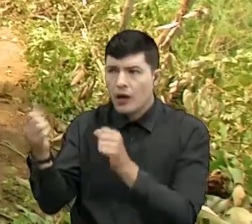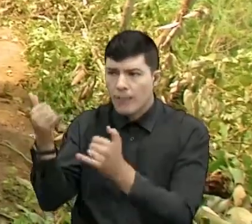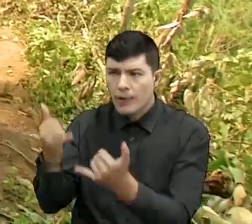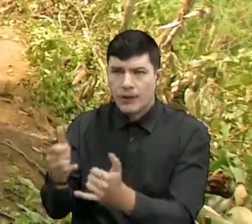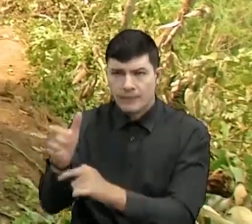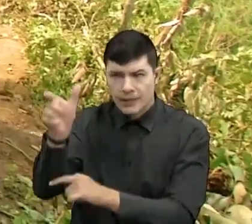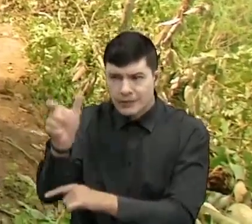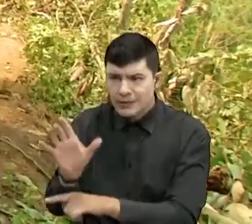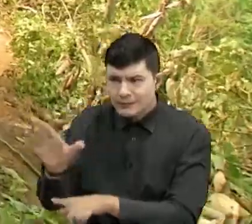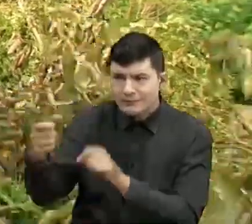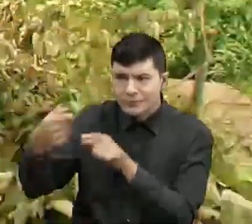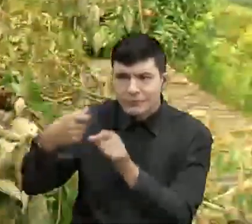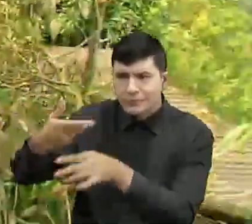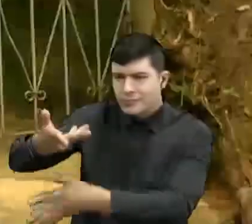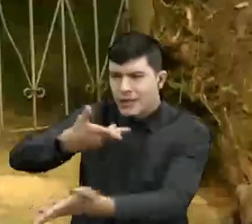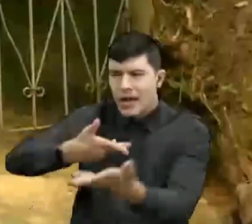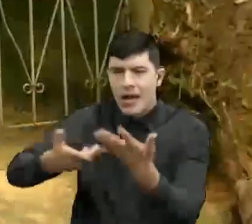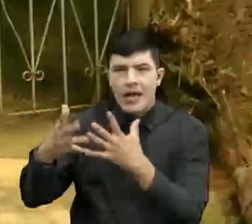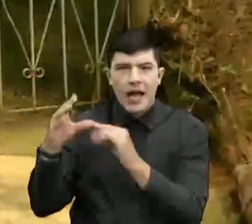sentidos. Vamos.